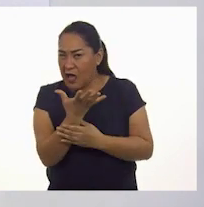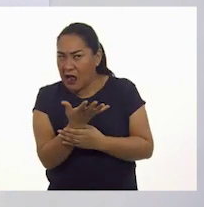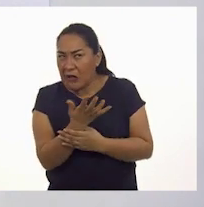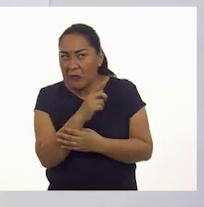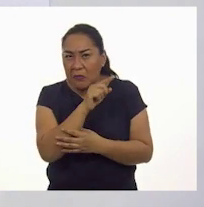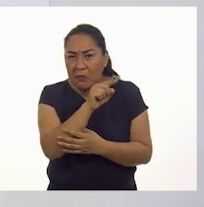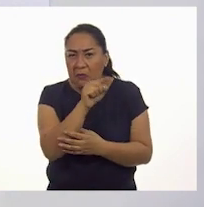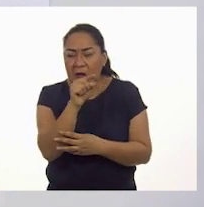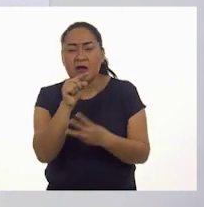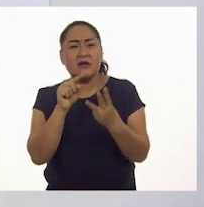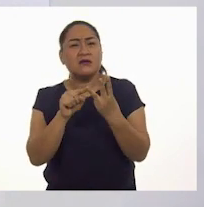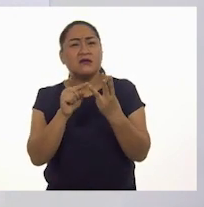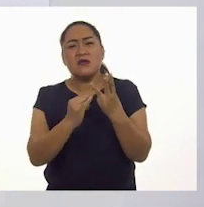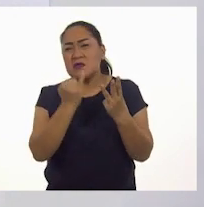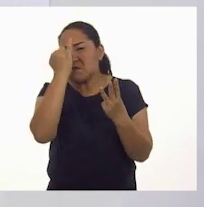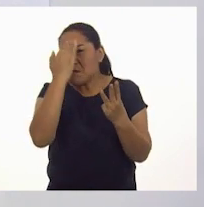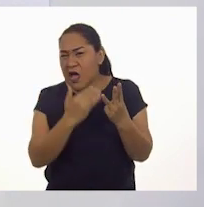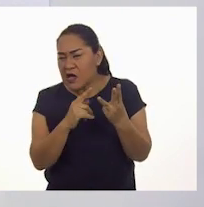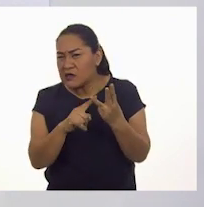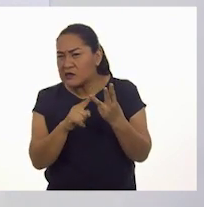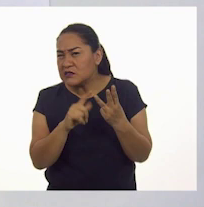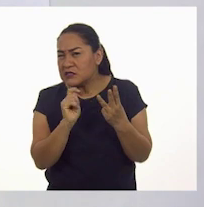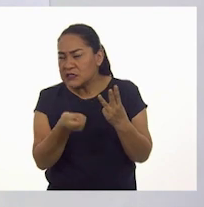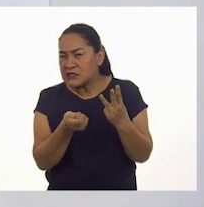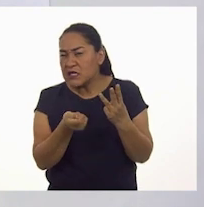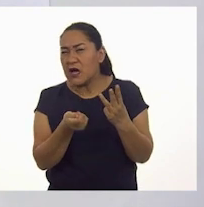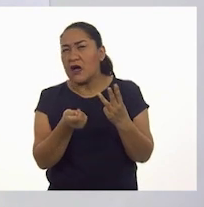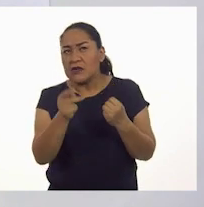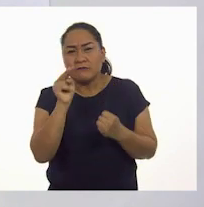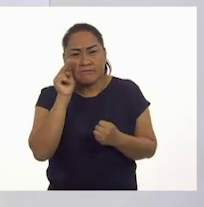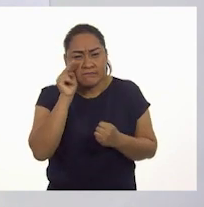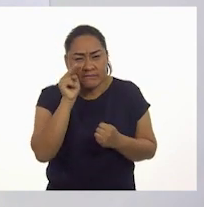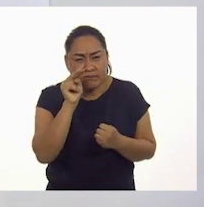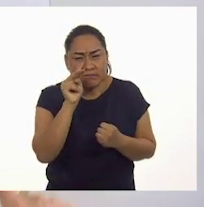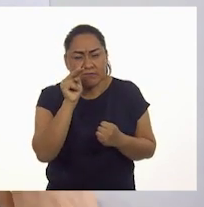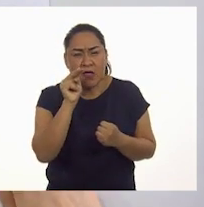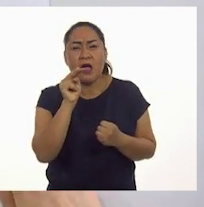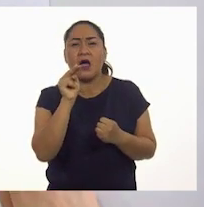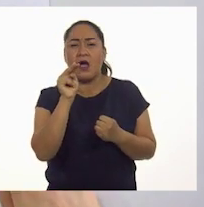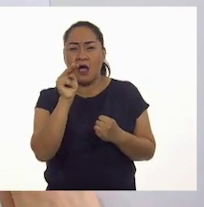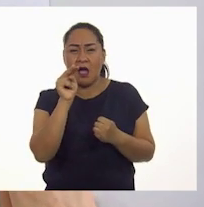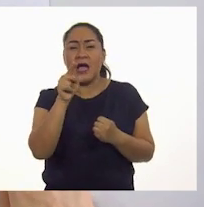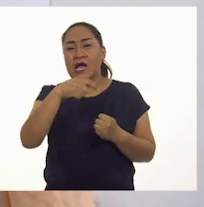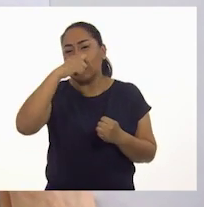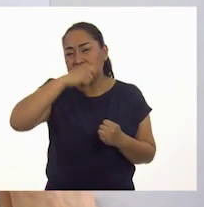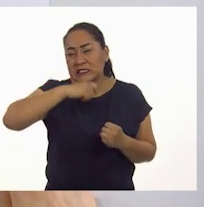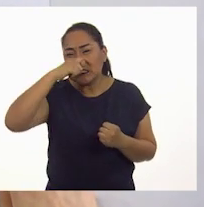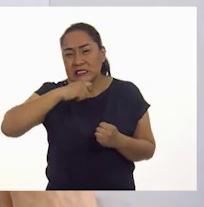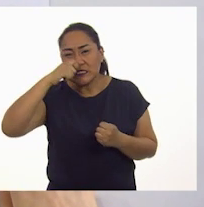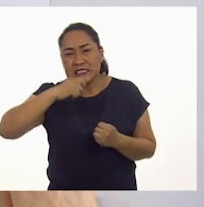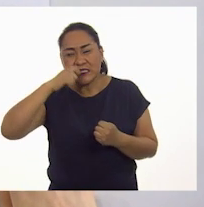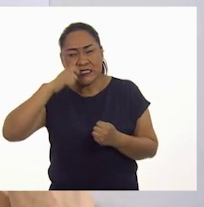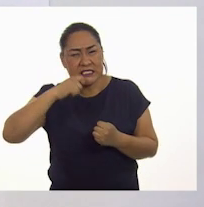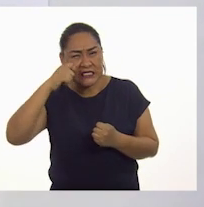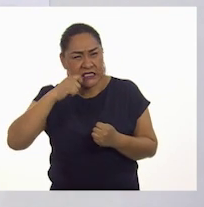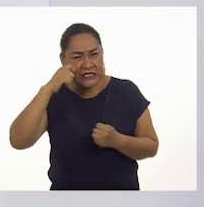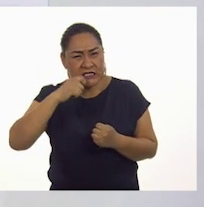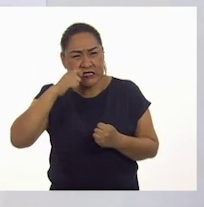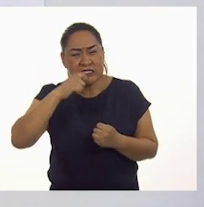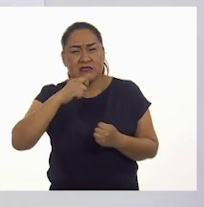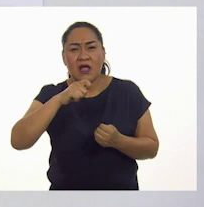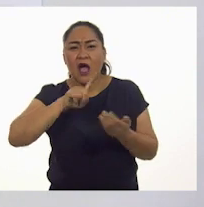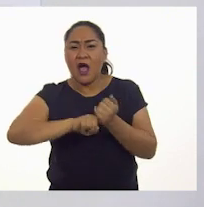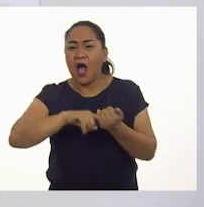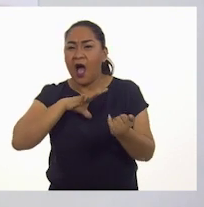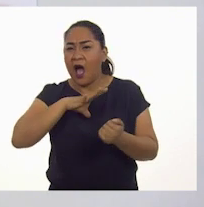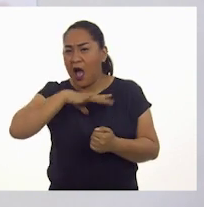en la tercera imagen vemos que... Ay, que se está lavando los dientes. Y de hecho, todavía trae